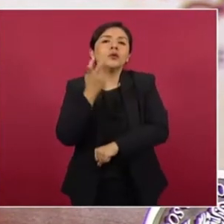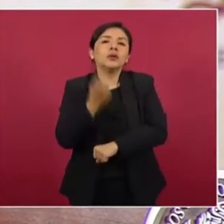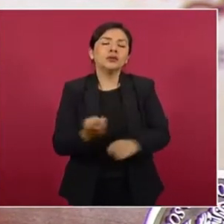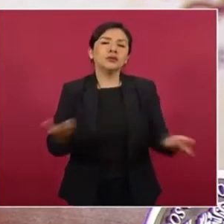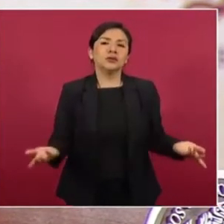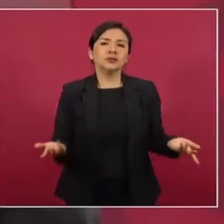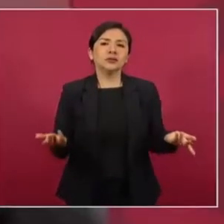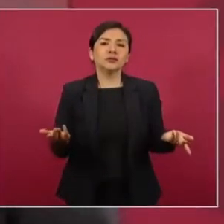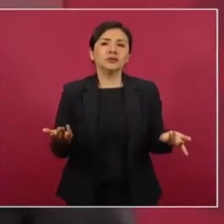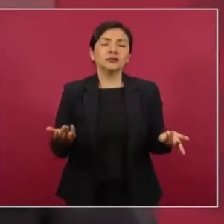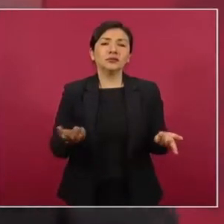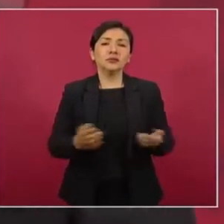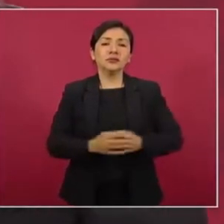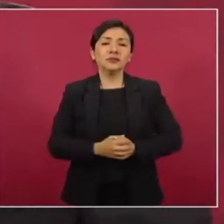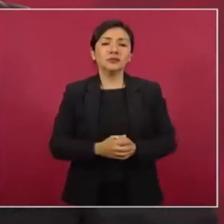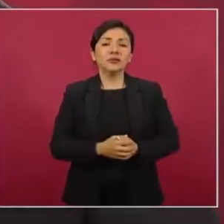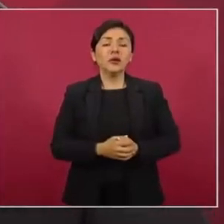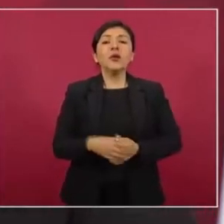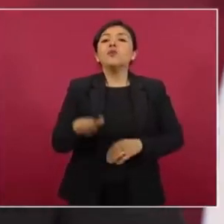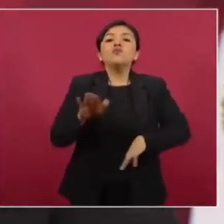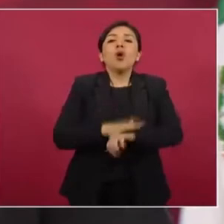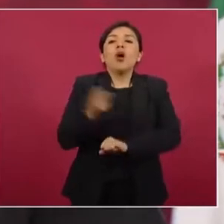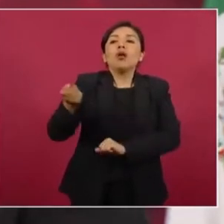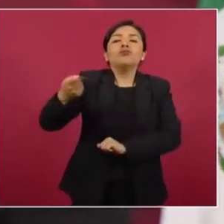porque como no no